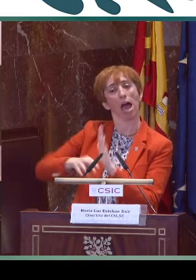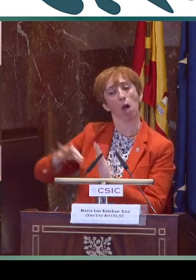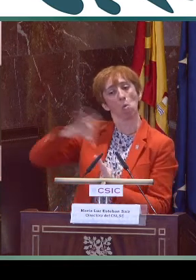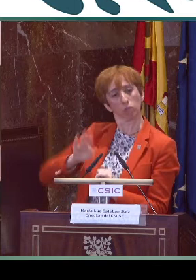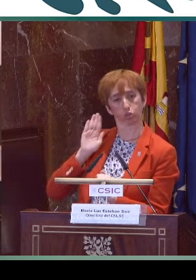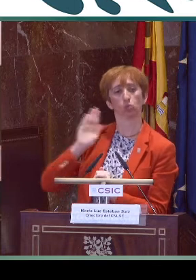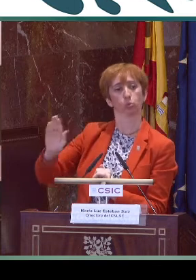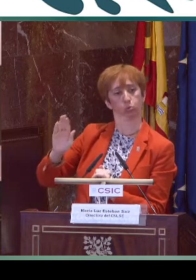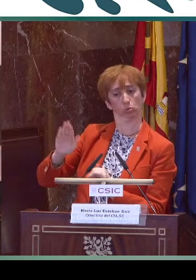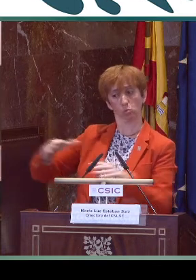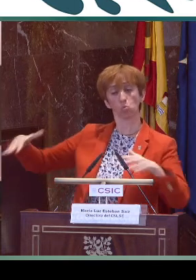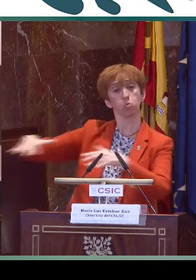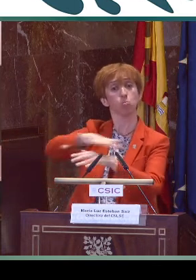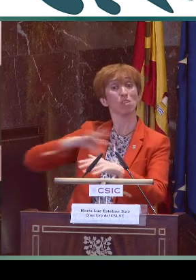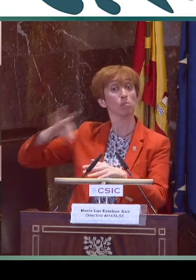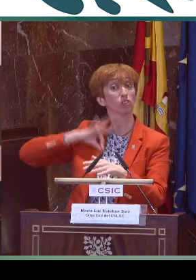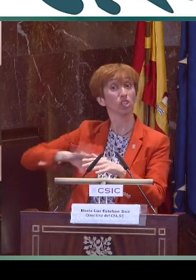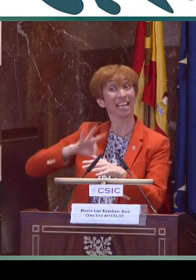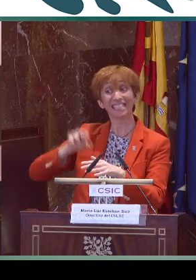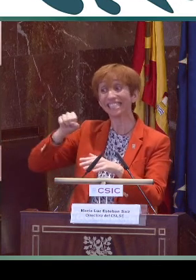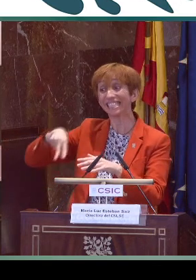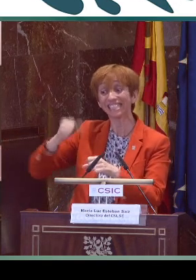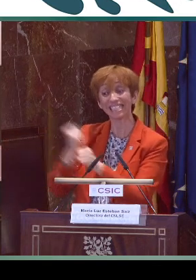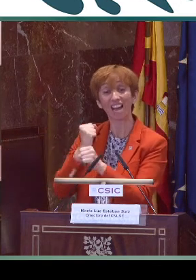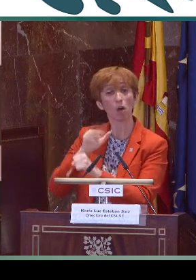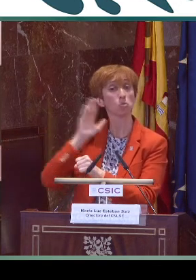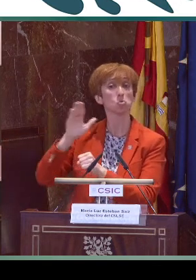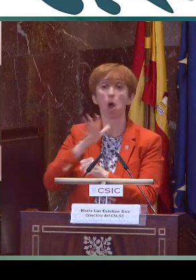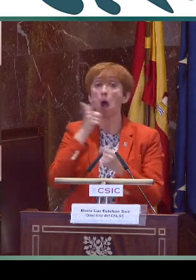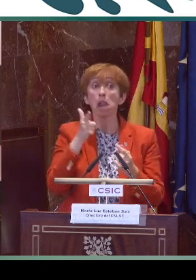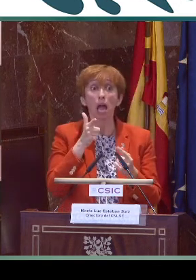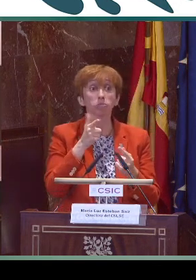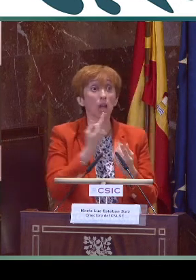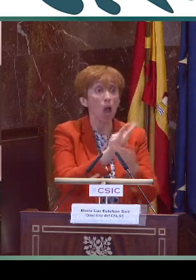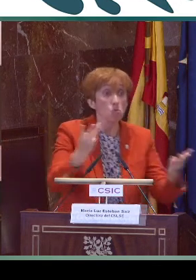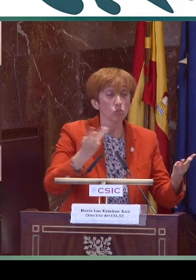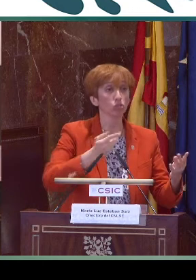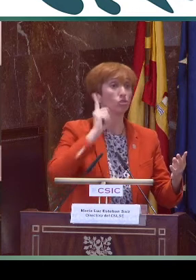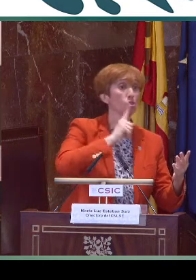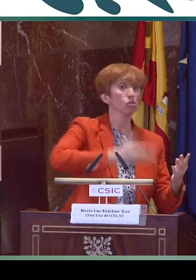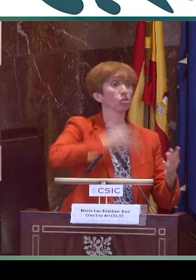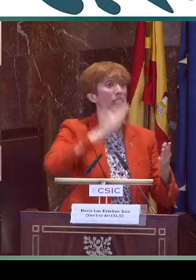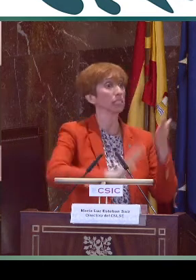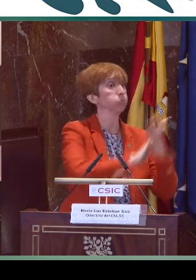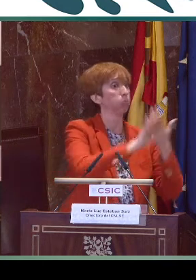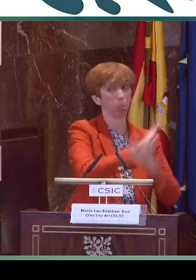que necesitamos que se reconozca y se regule su profesión porque este equipo de profesionales ahora mismo